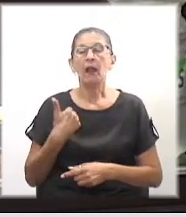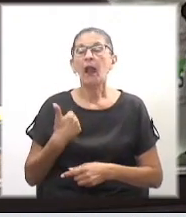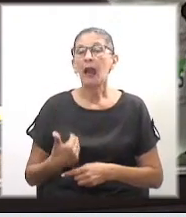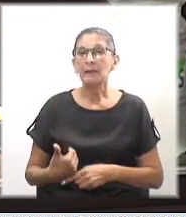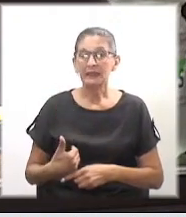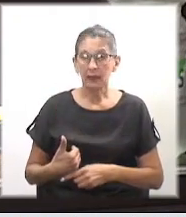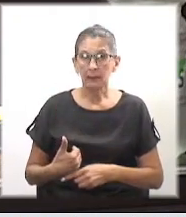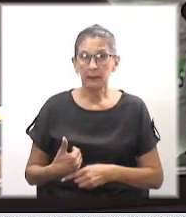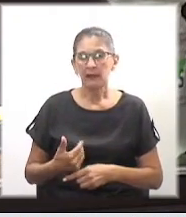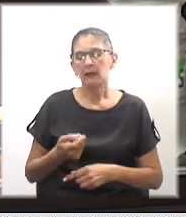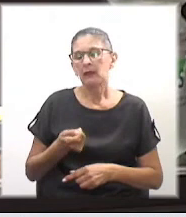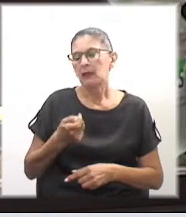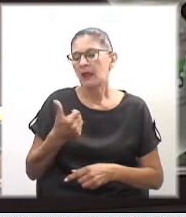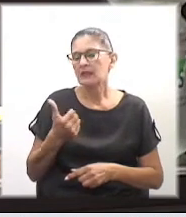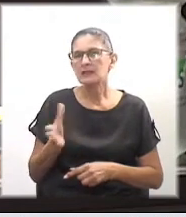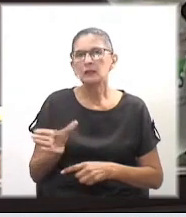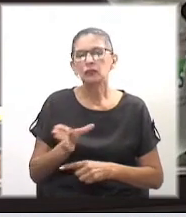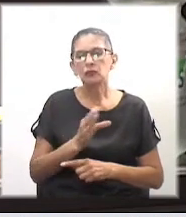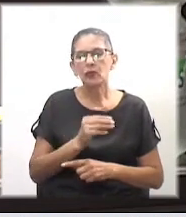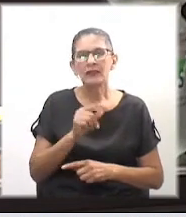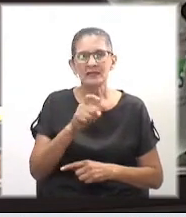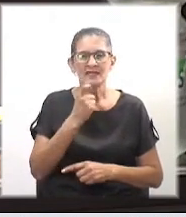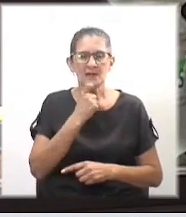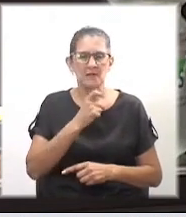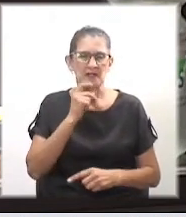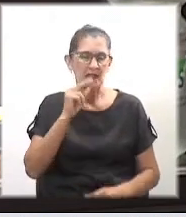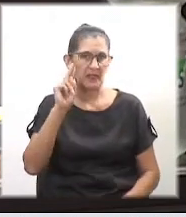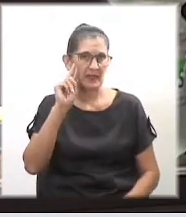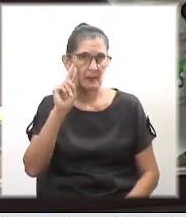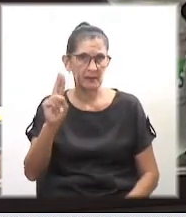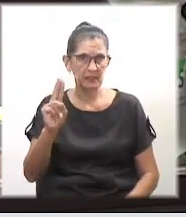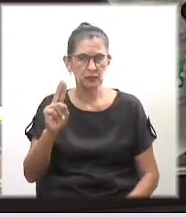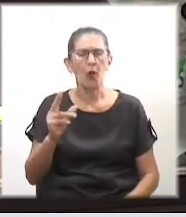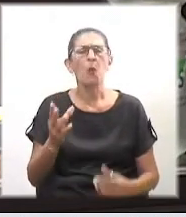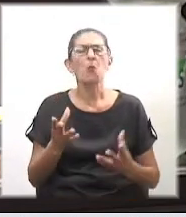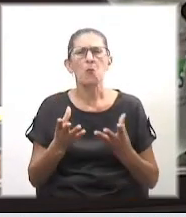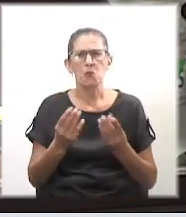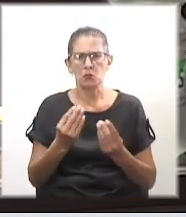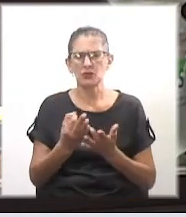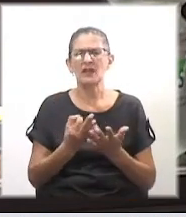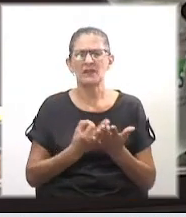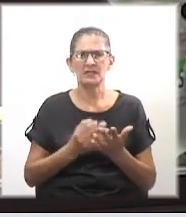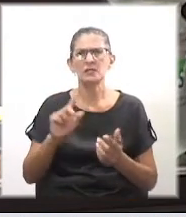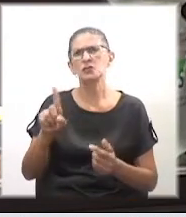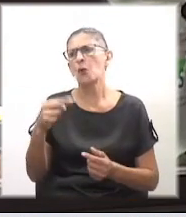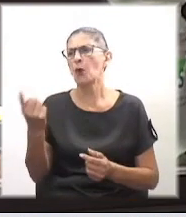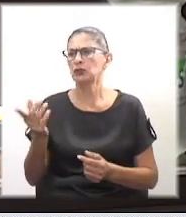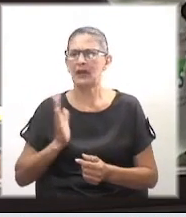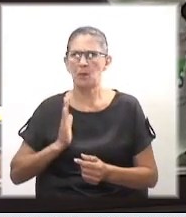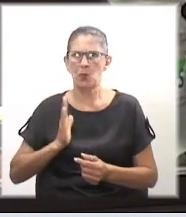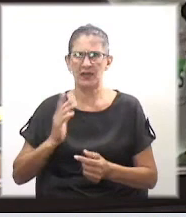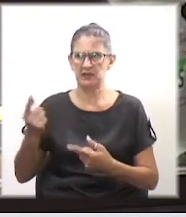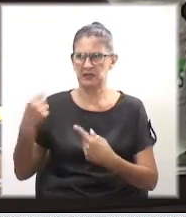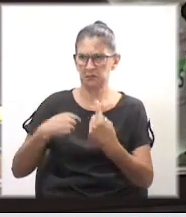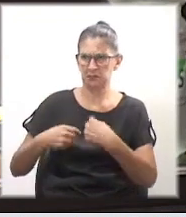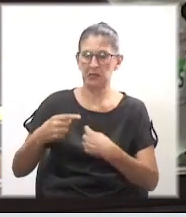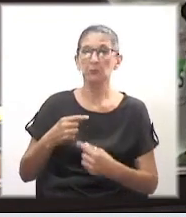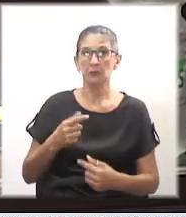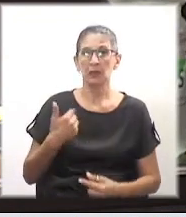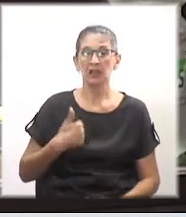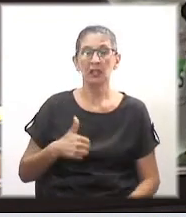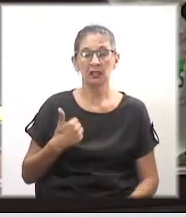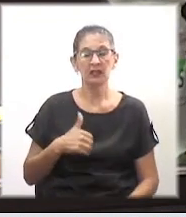Lamentablemente, casi todas esas faltas de respeto, la recibo por parte de otras mujeres. Lo cual es muy triste,